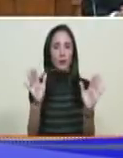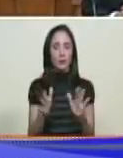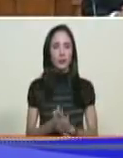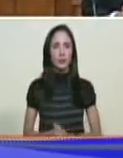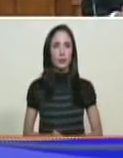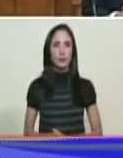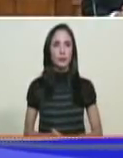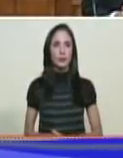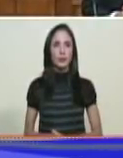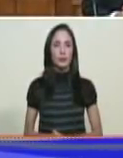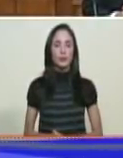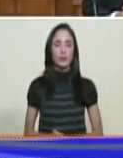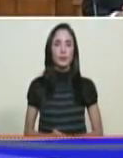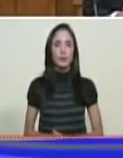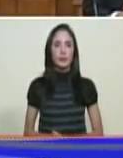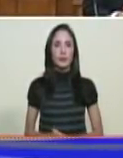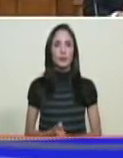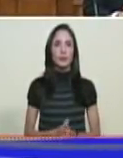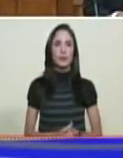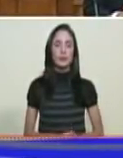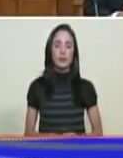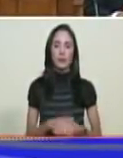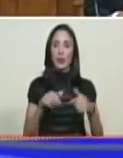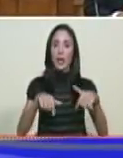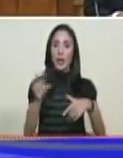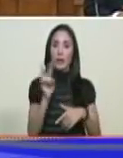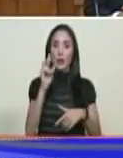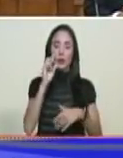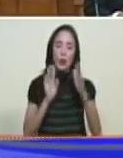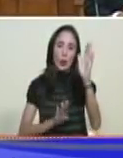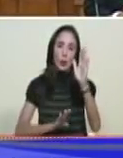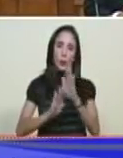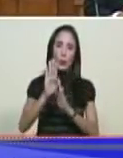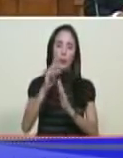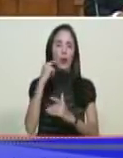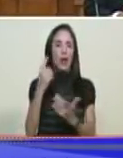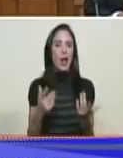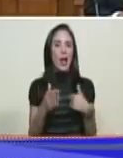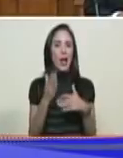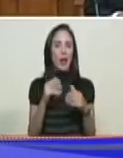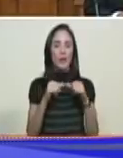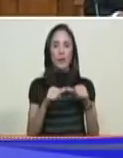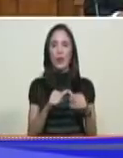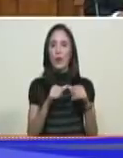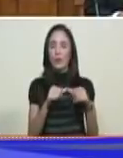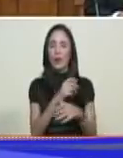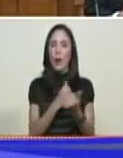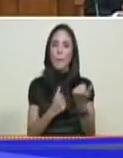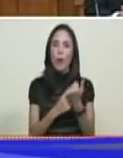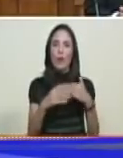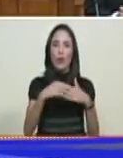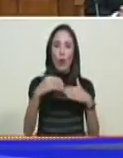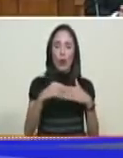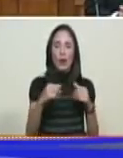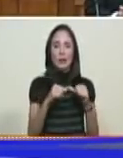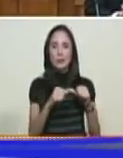Hemos dicho que Venezuela debe superar la dependencia del modelo rentista petrolero